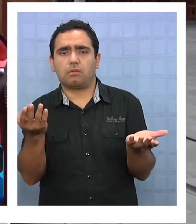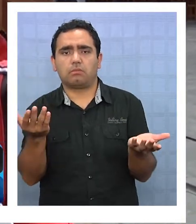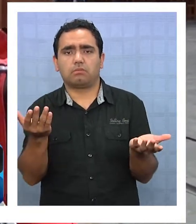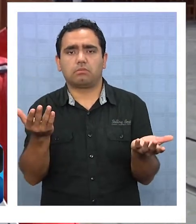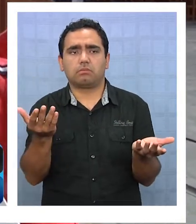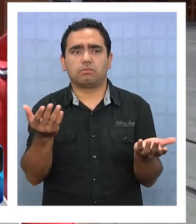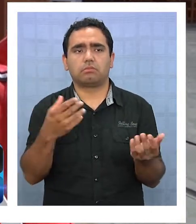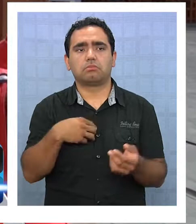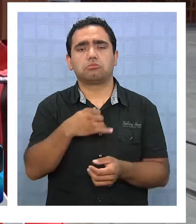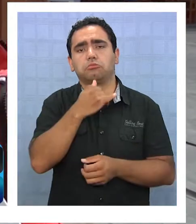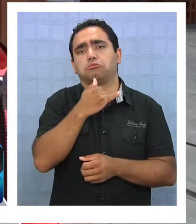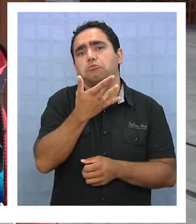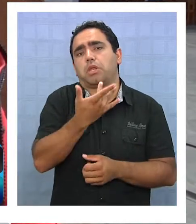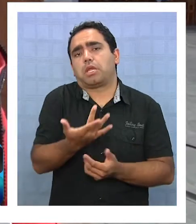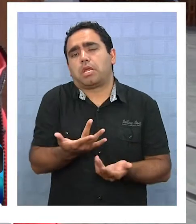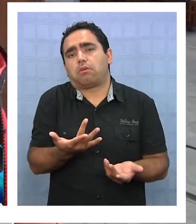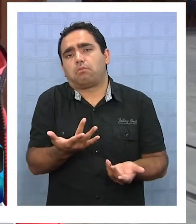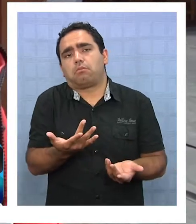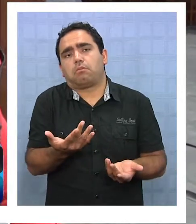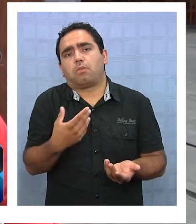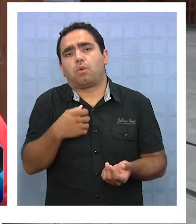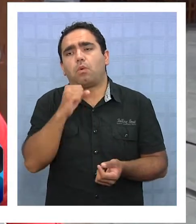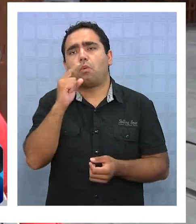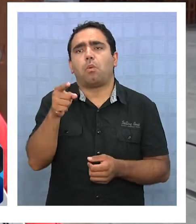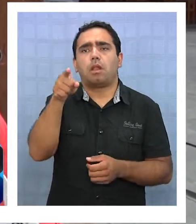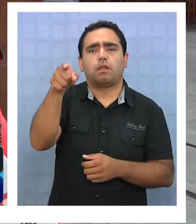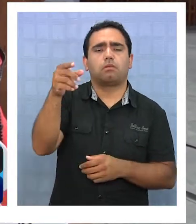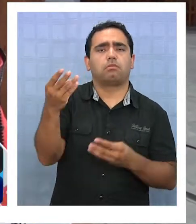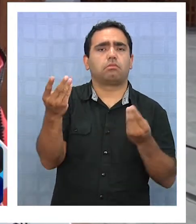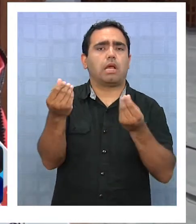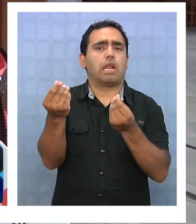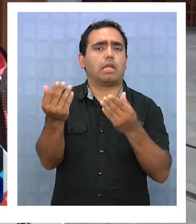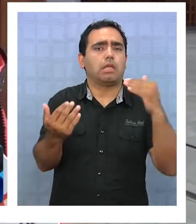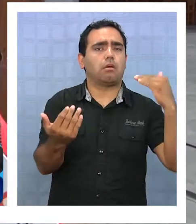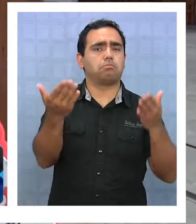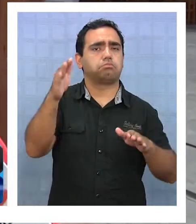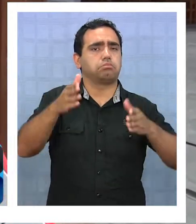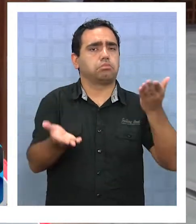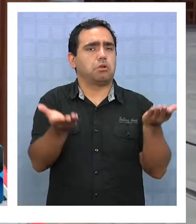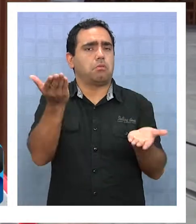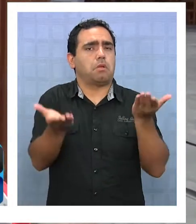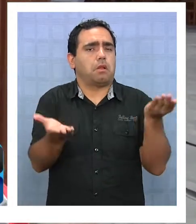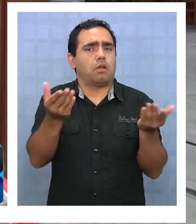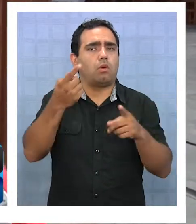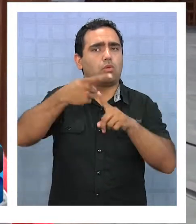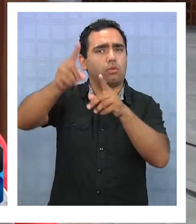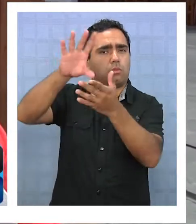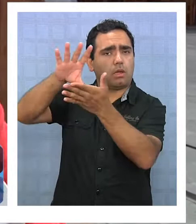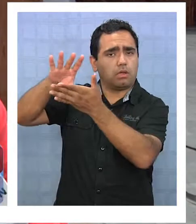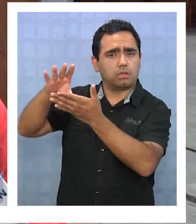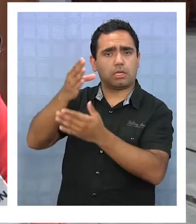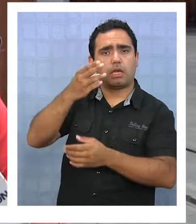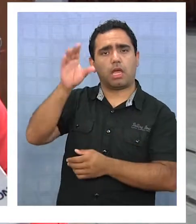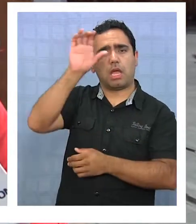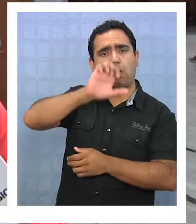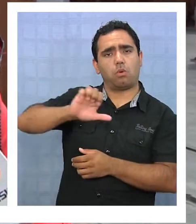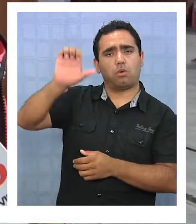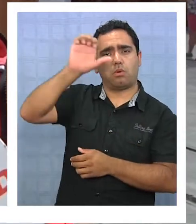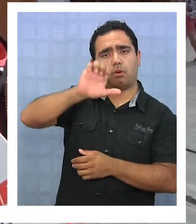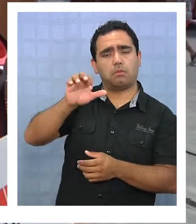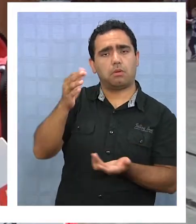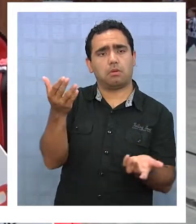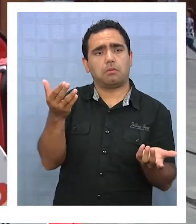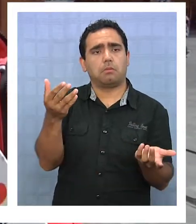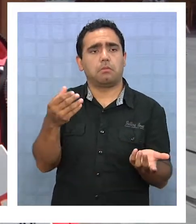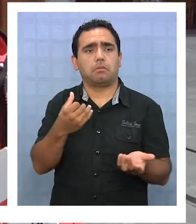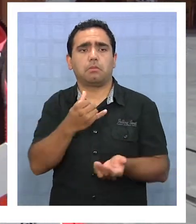y no sé por qué, cuáles serán los parámetros que tienen ellos, a mejor lo están comparando con otros países en Europa que han organizado un